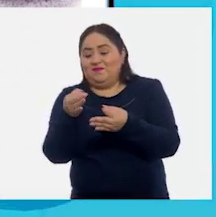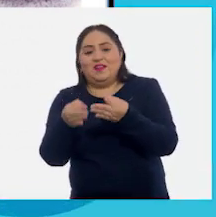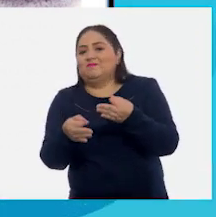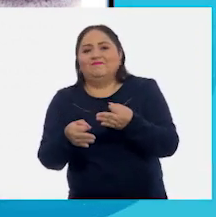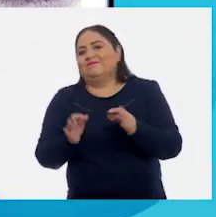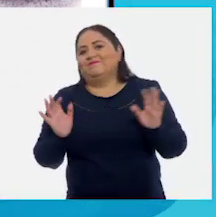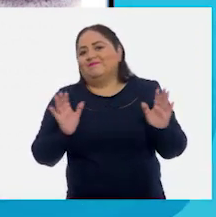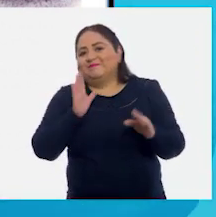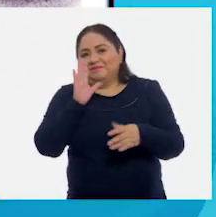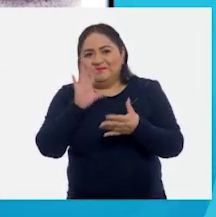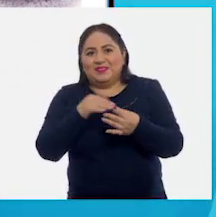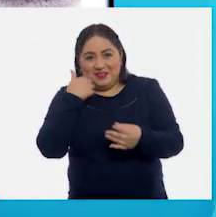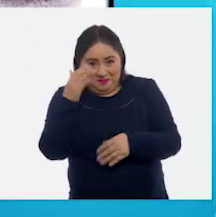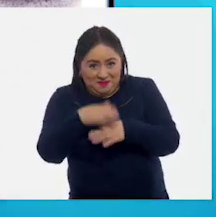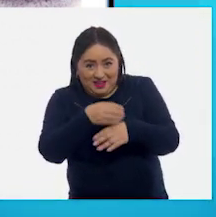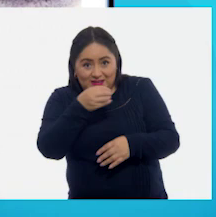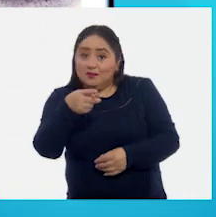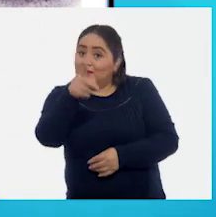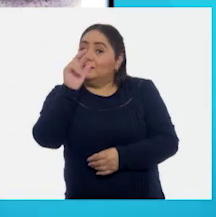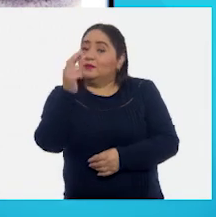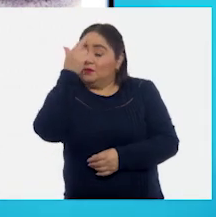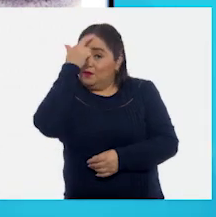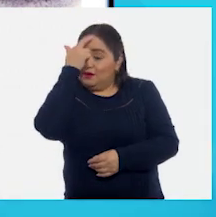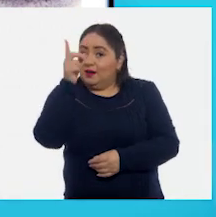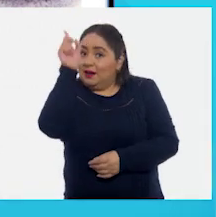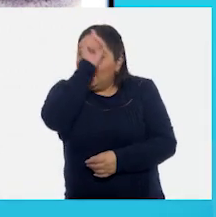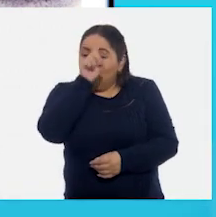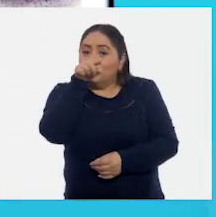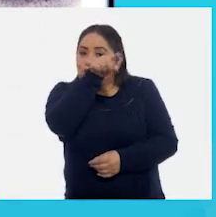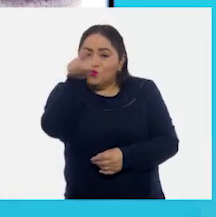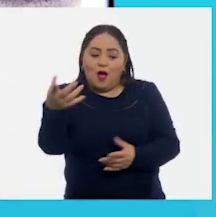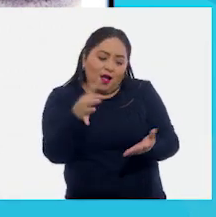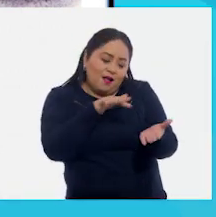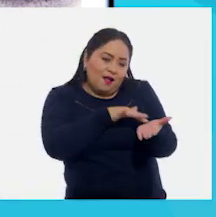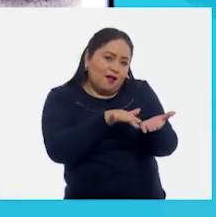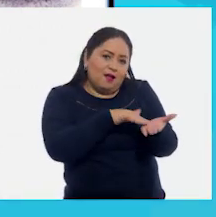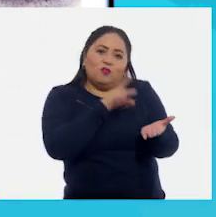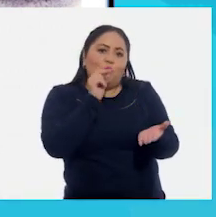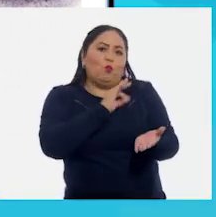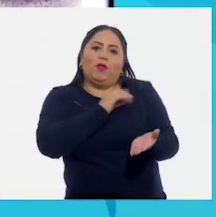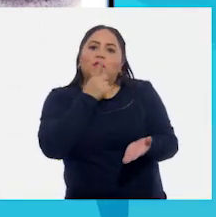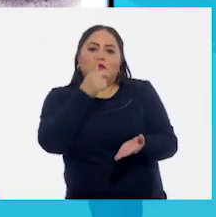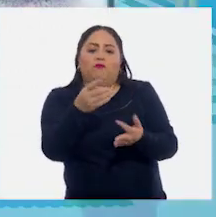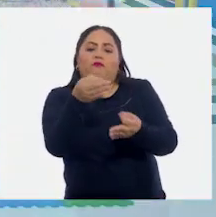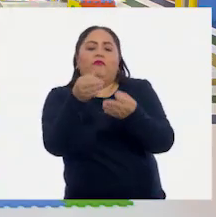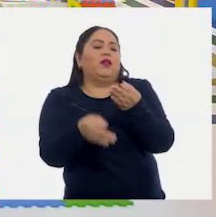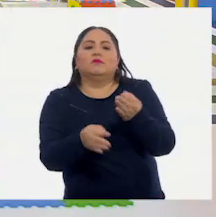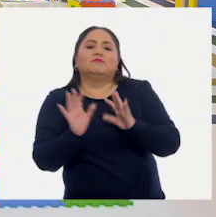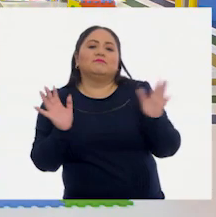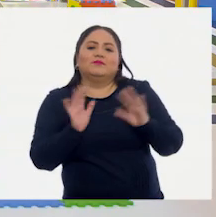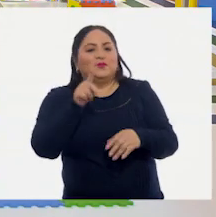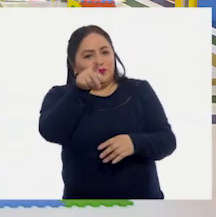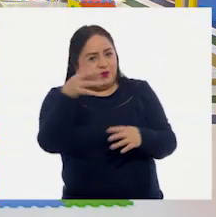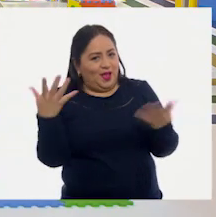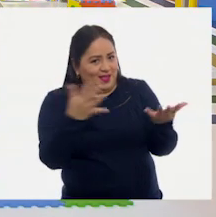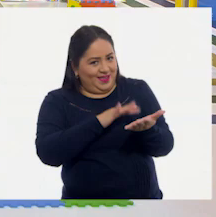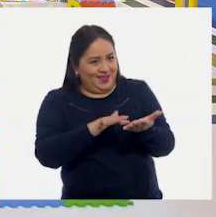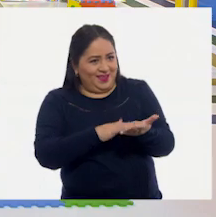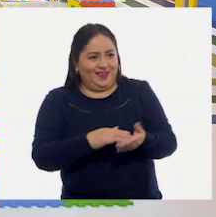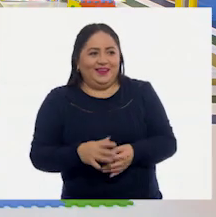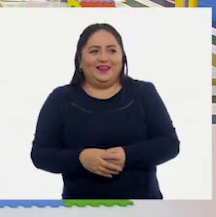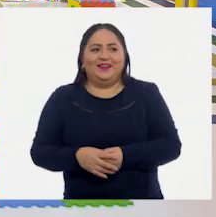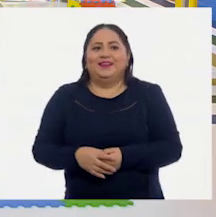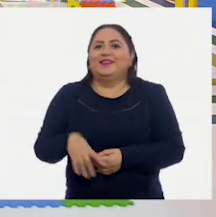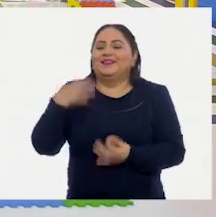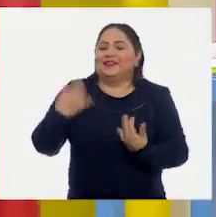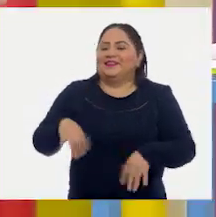¡No! No, recuerden que dentro de una recomendación no debemos de contar el final, ¿verdad, niñas? ¡No!